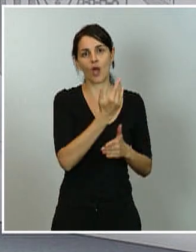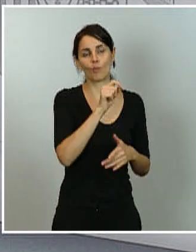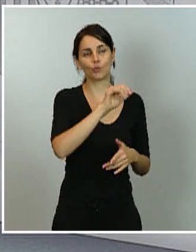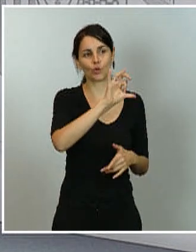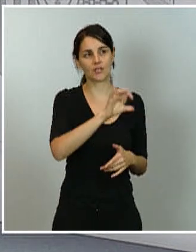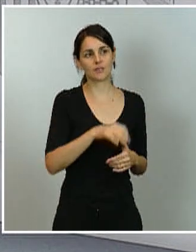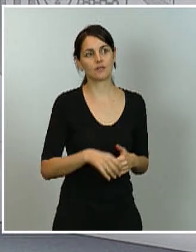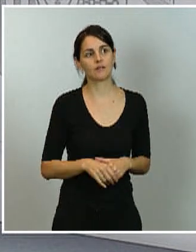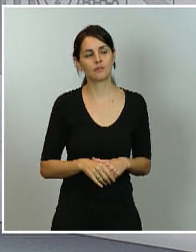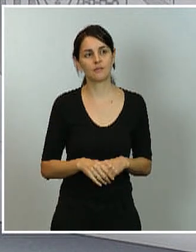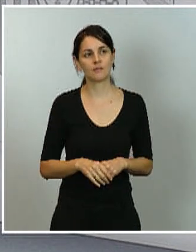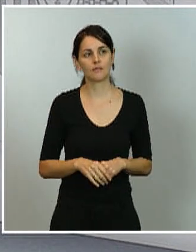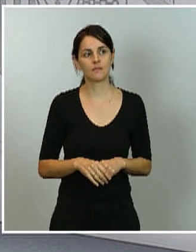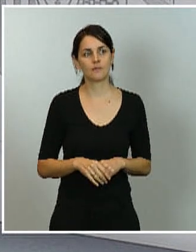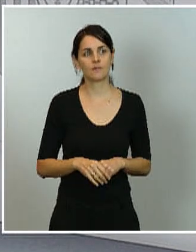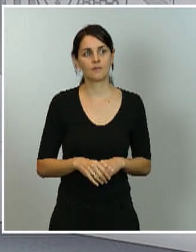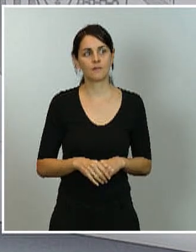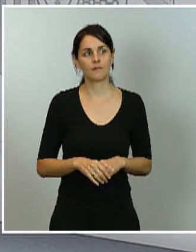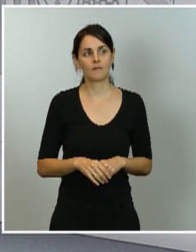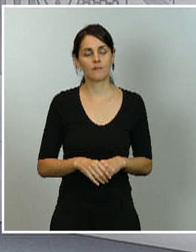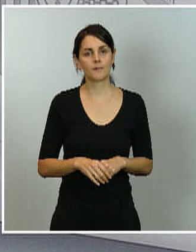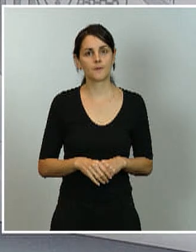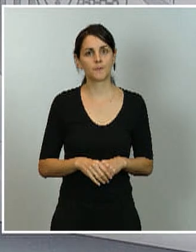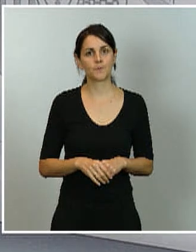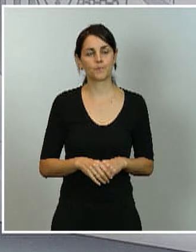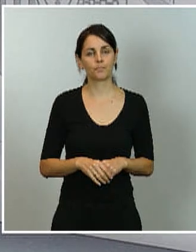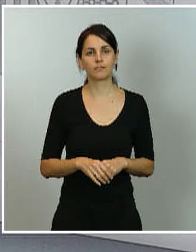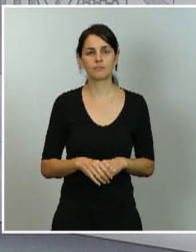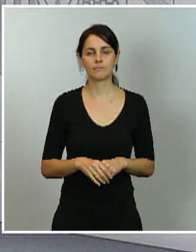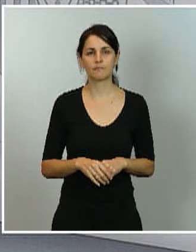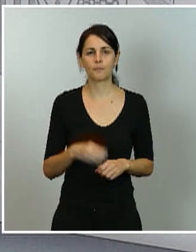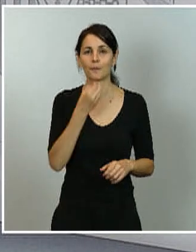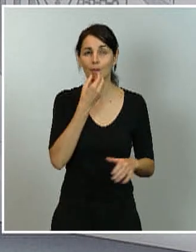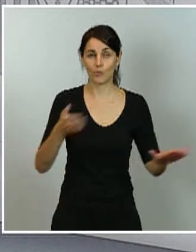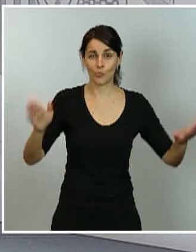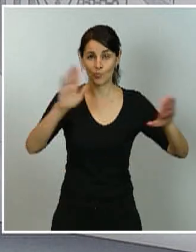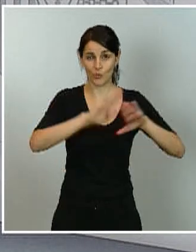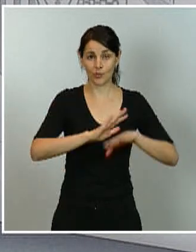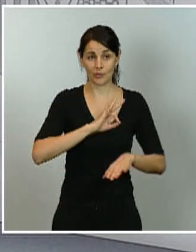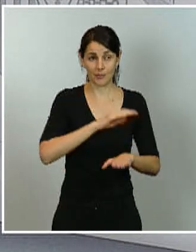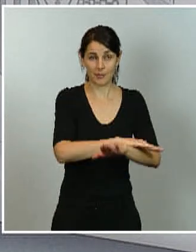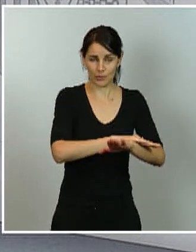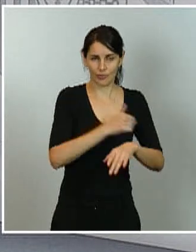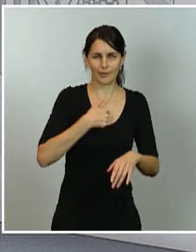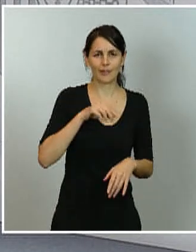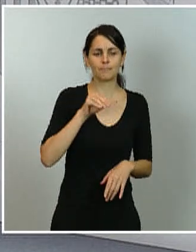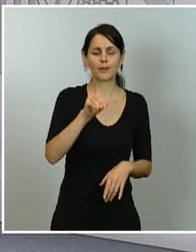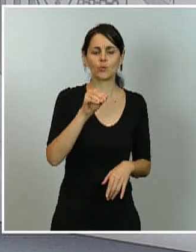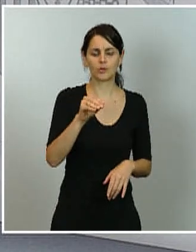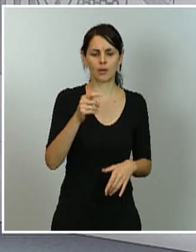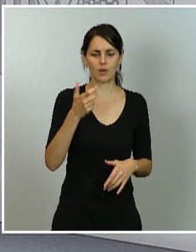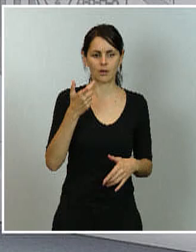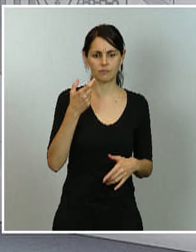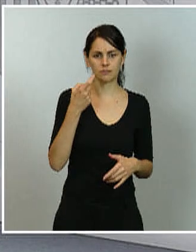Hola, buenas noches. Buenas noches, señor ministro. Una pregunta. A ver, si esta era una